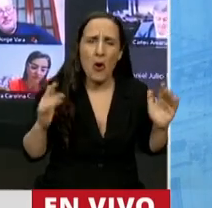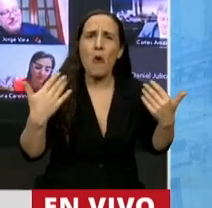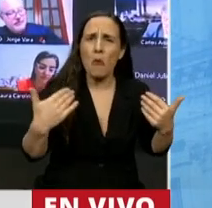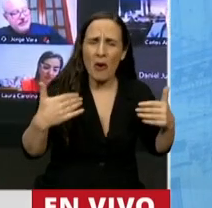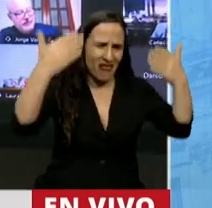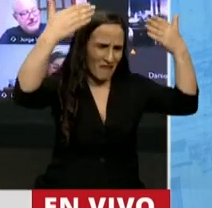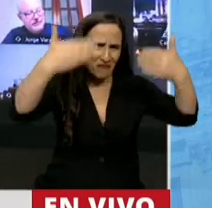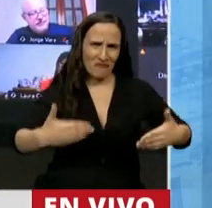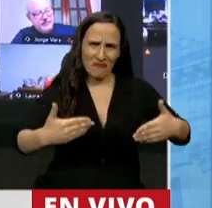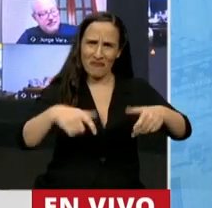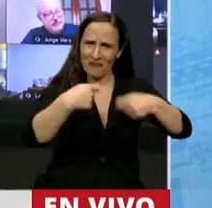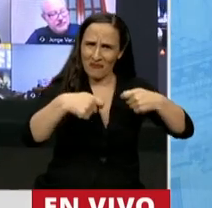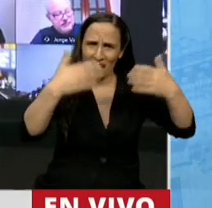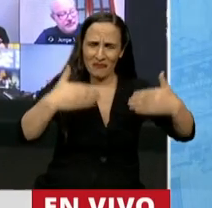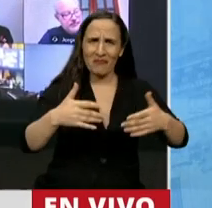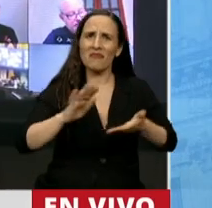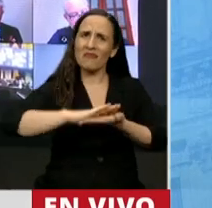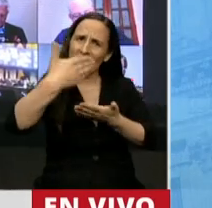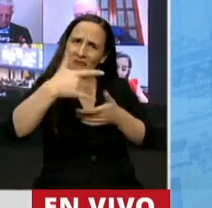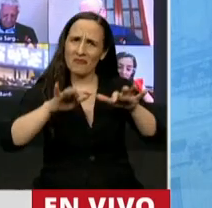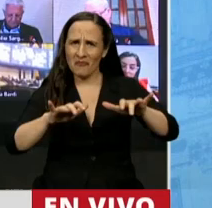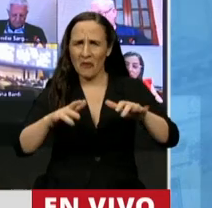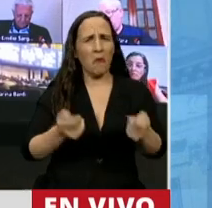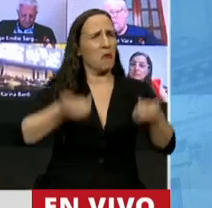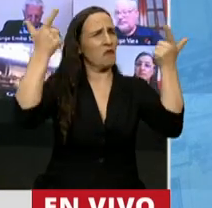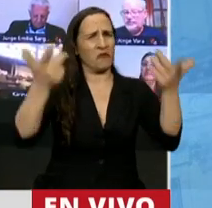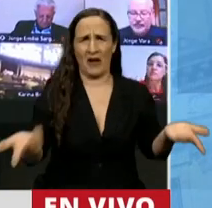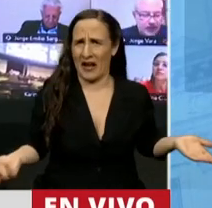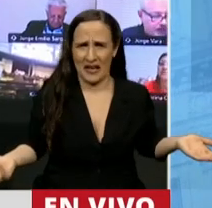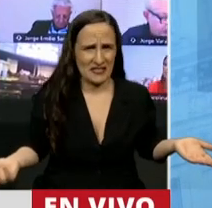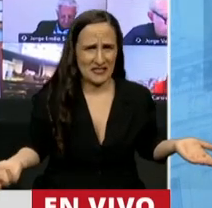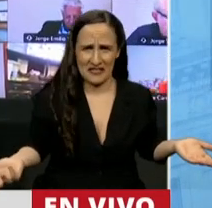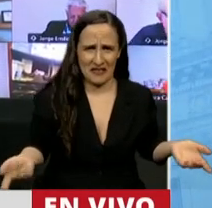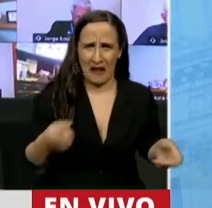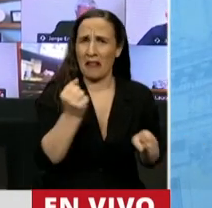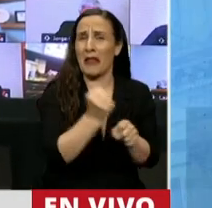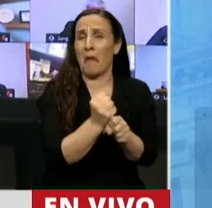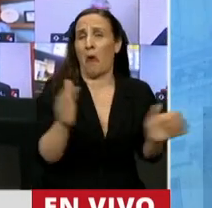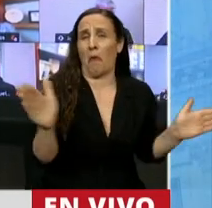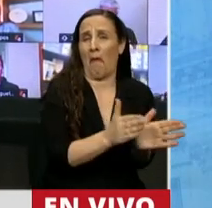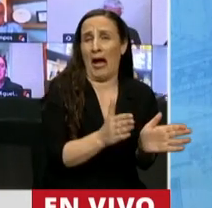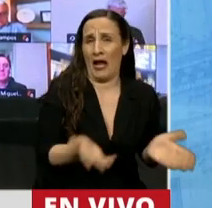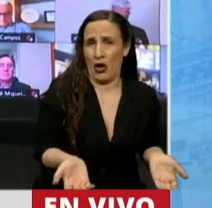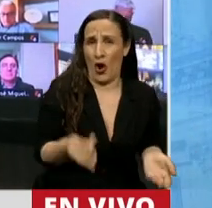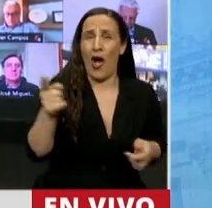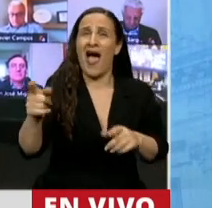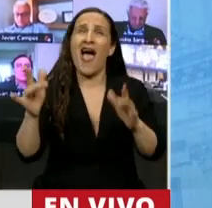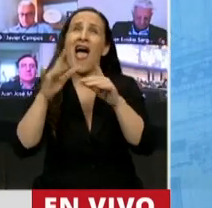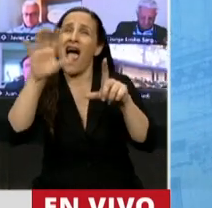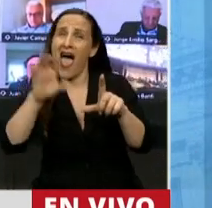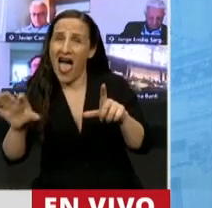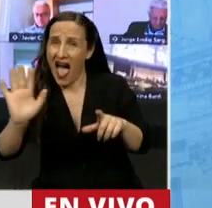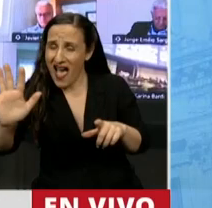acrílico, con sistemas de computación. Es sencillísimo. Lleva menos trabajo que las vergonzosas pantallas del